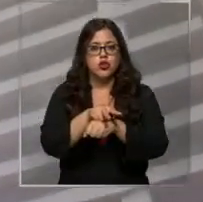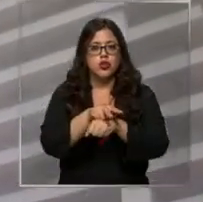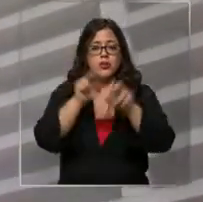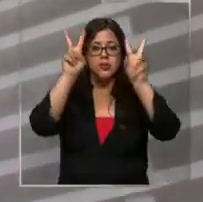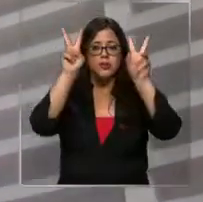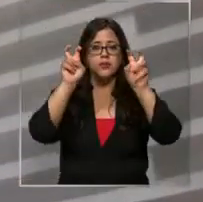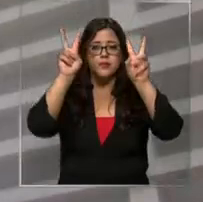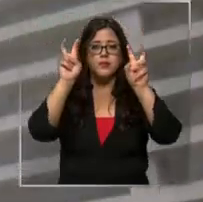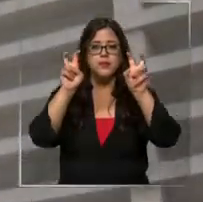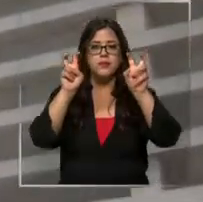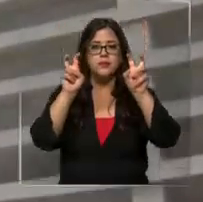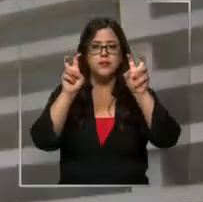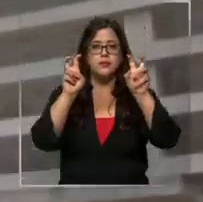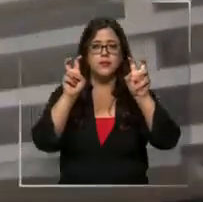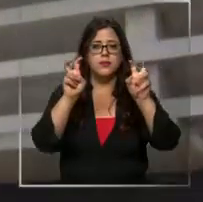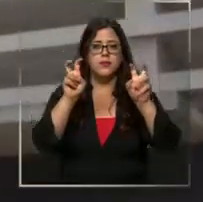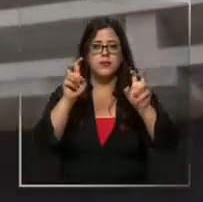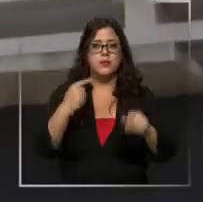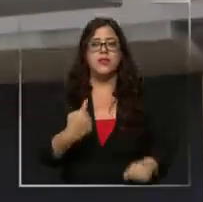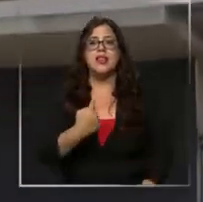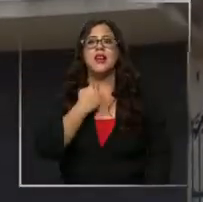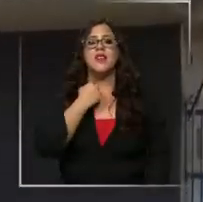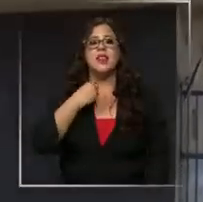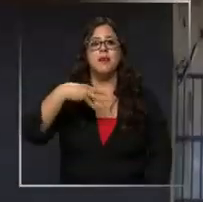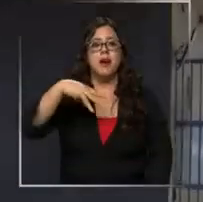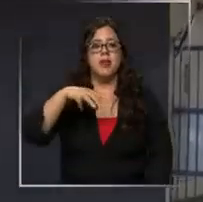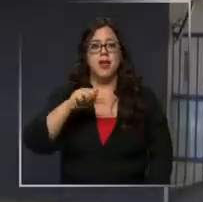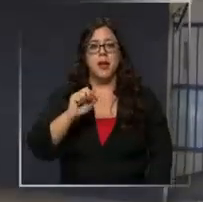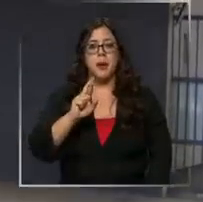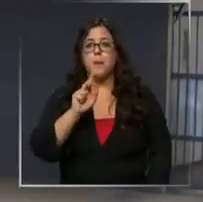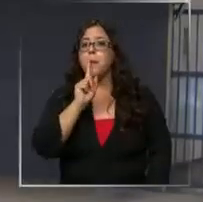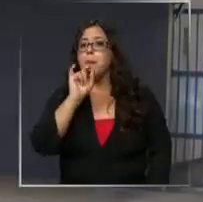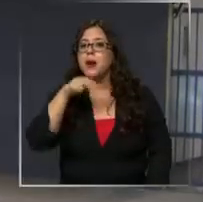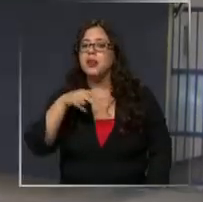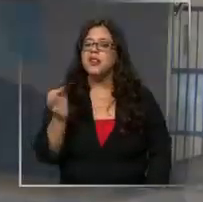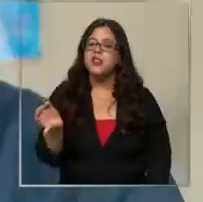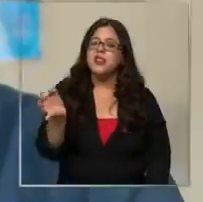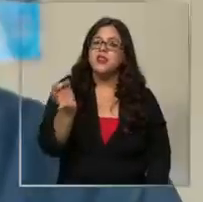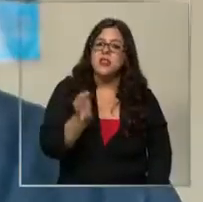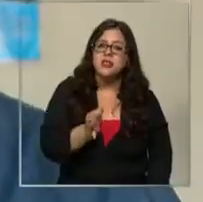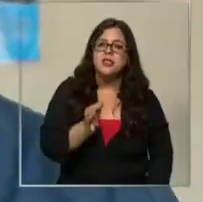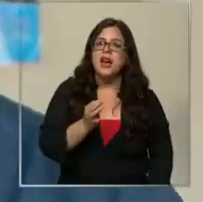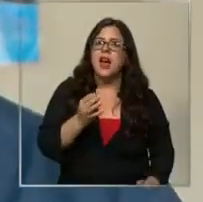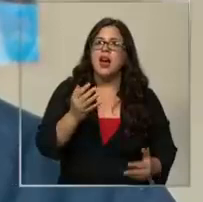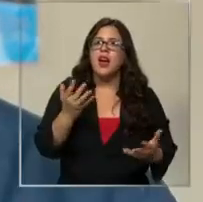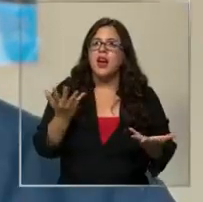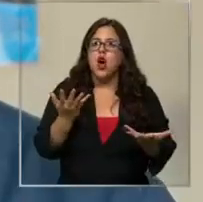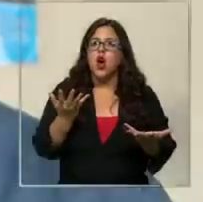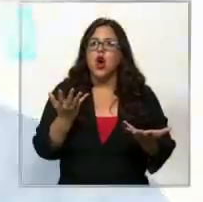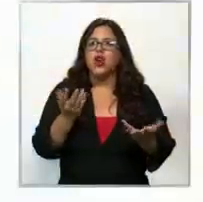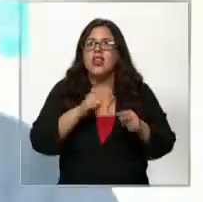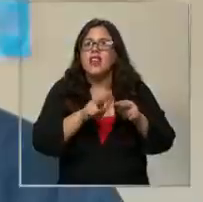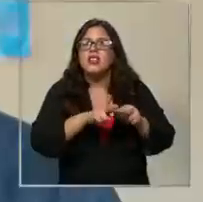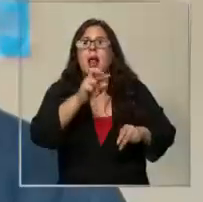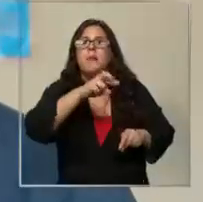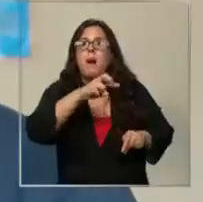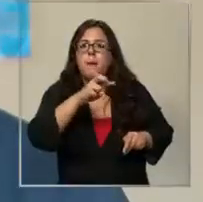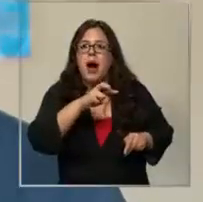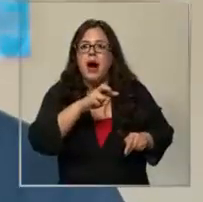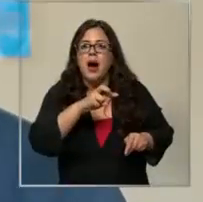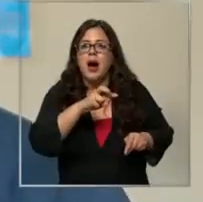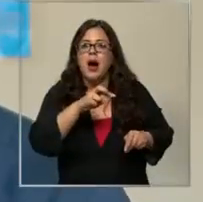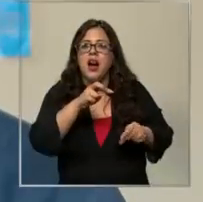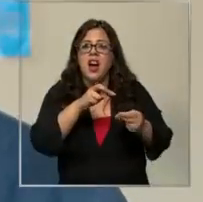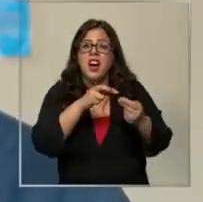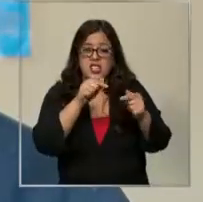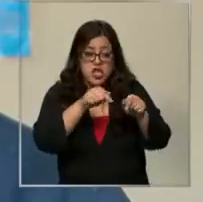caso de la víctima de Martín Pradenas decían cómo era el comportamiento del papá de Pradenas. Eso está en la